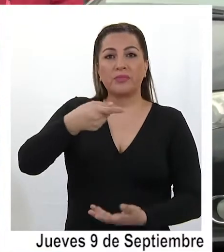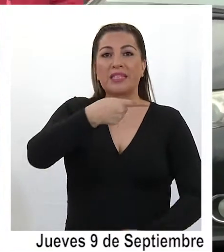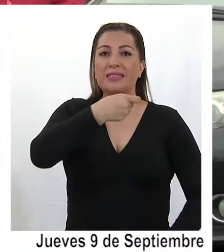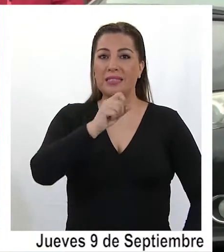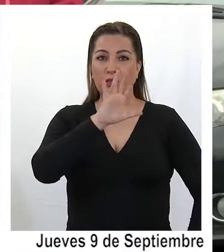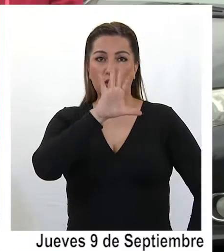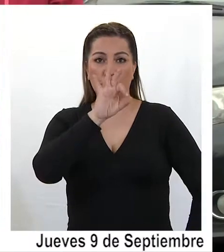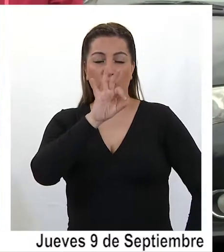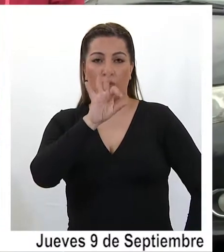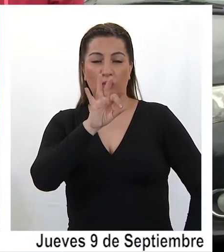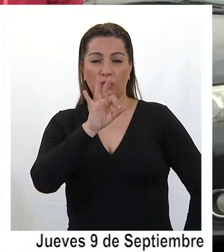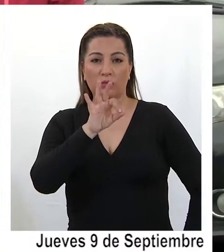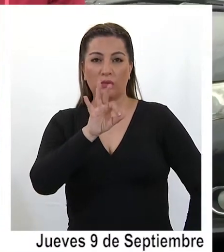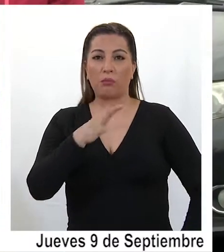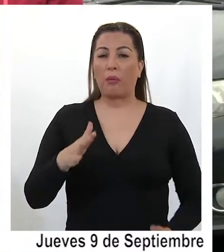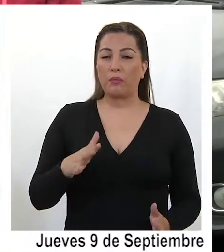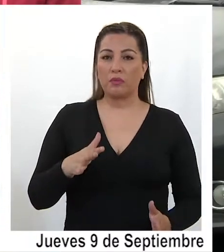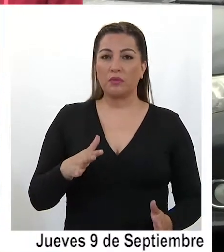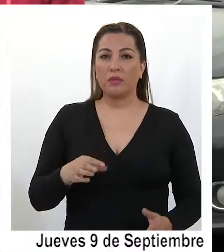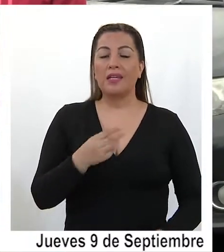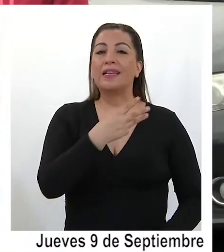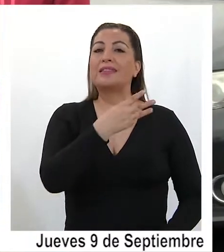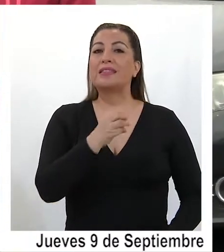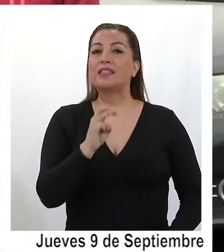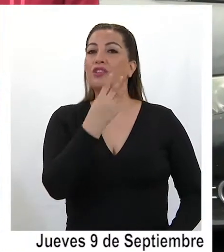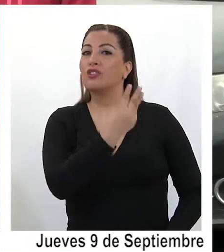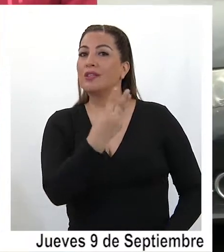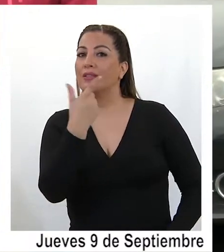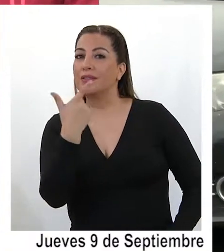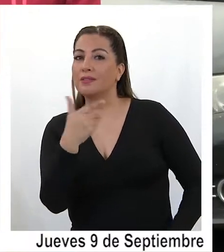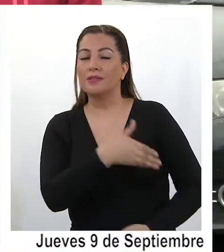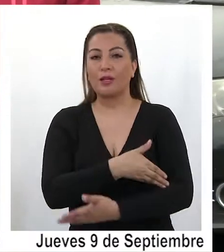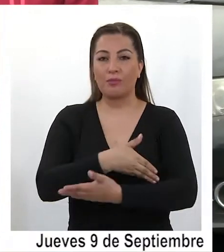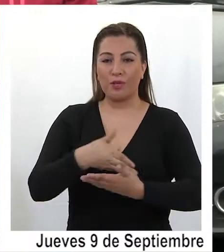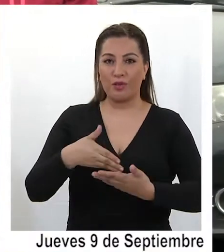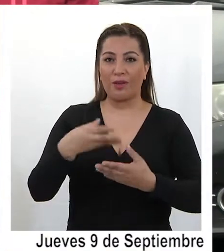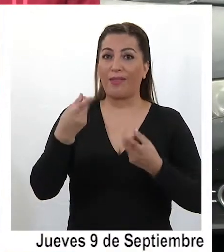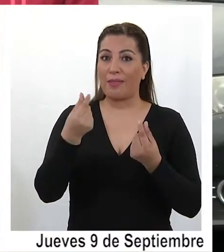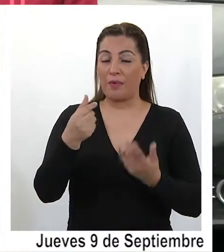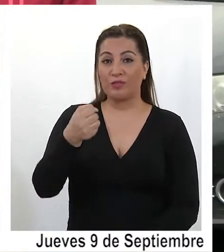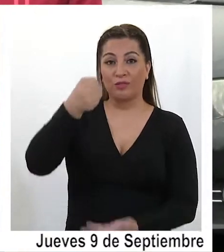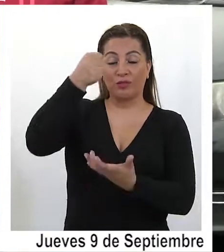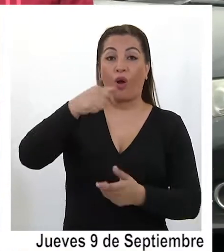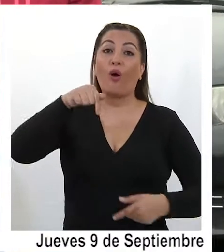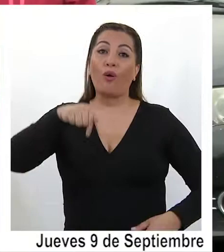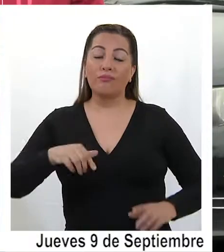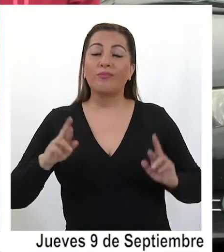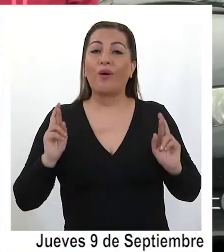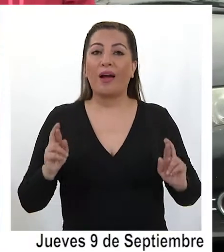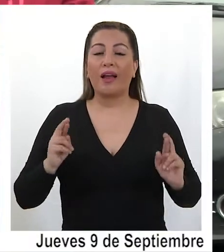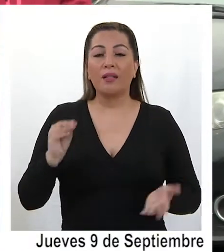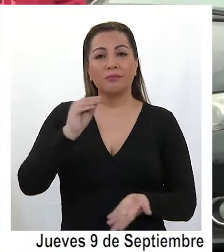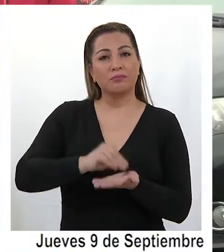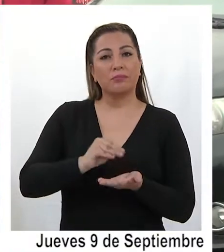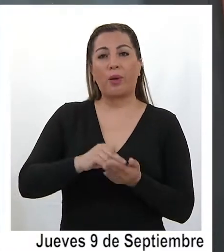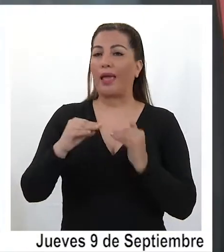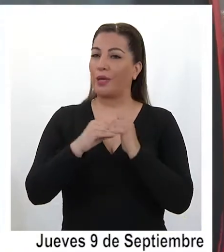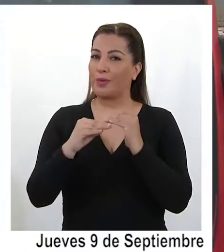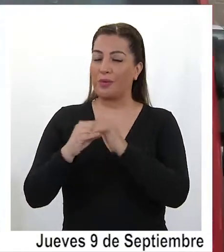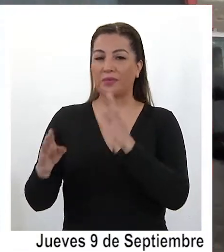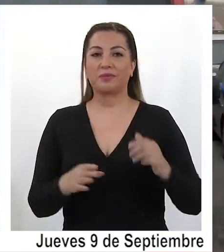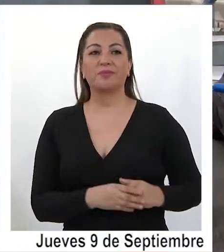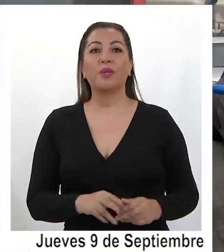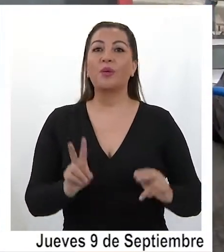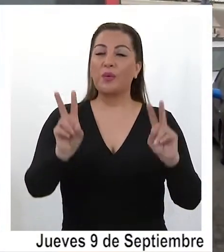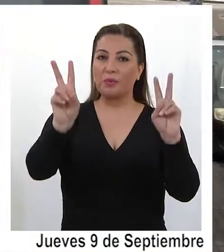150 lotes del orden de los 337 millones de pesos. Y esperamos hoy día mantener una suma como es.